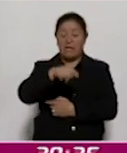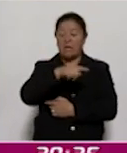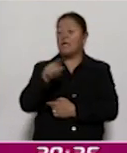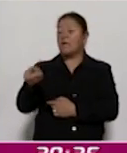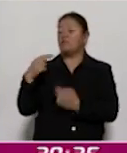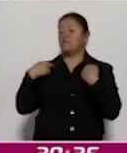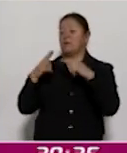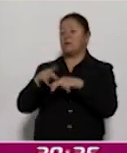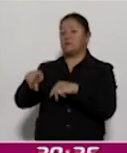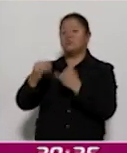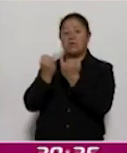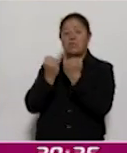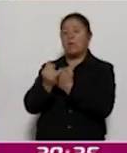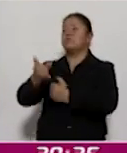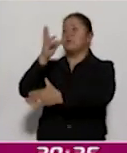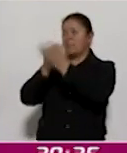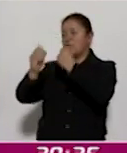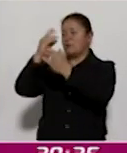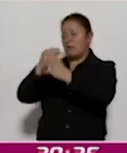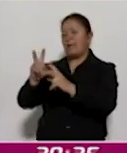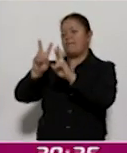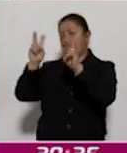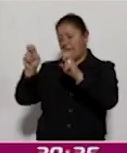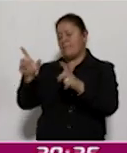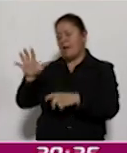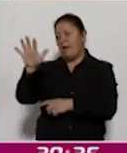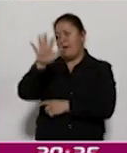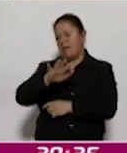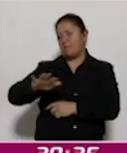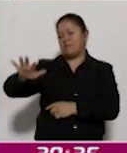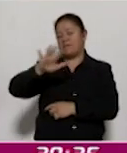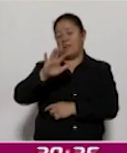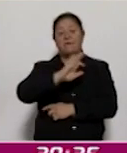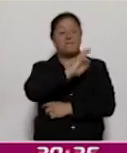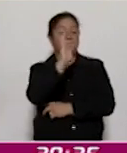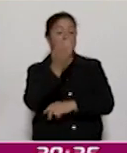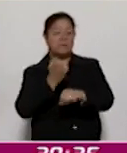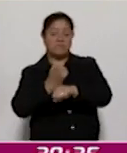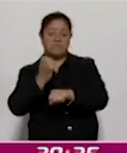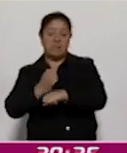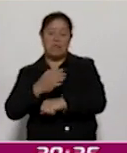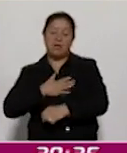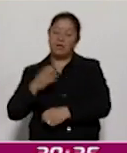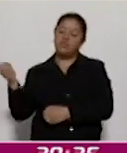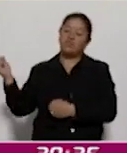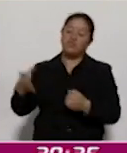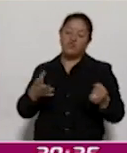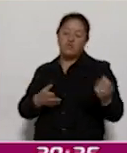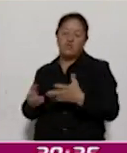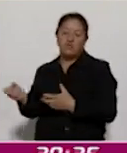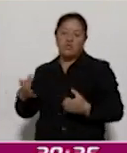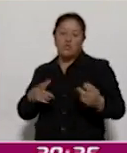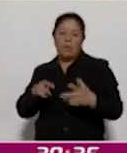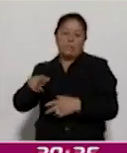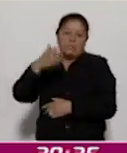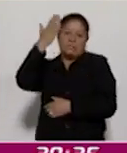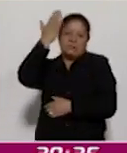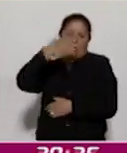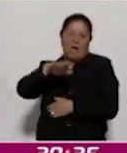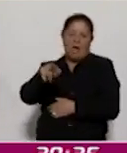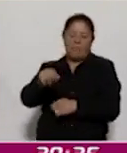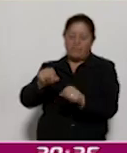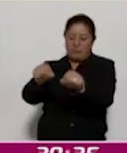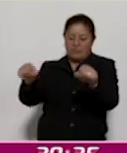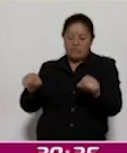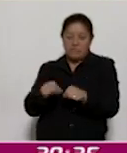capaciten por el sector ambiental, federal y estatal, que les demos las herramientas, ellas ellos son los expertos en aula, pero que